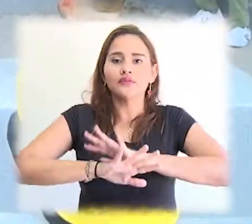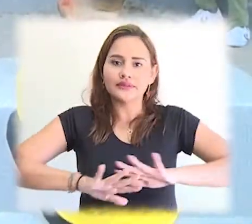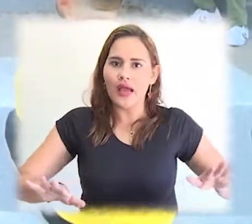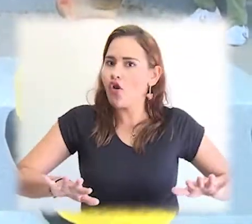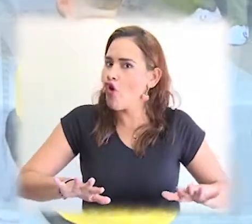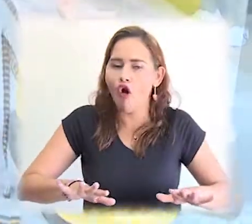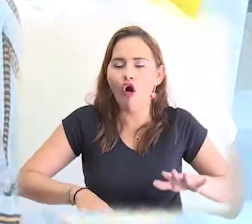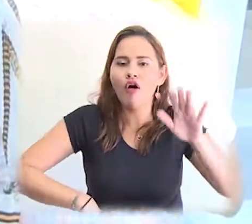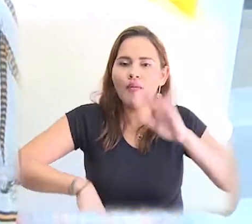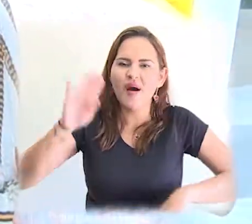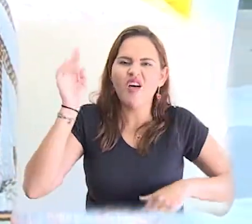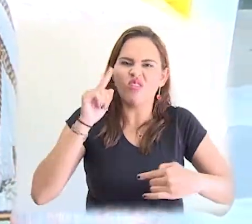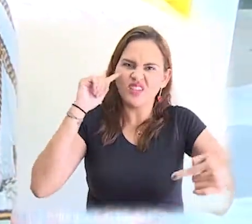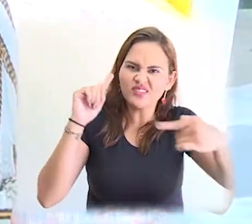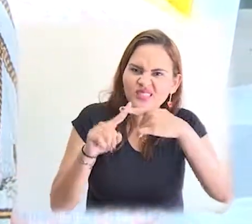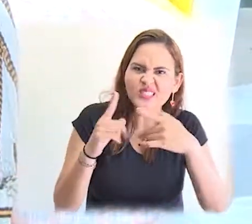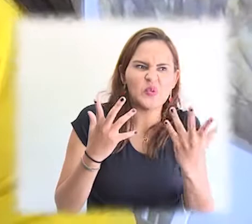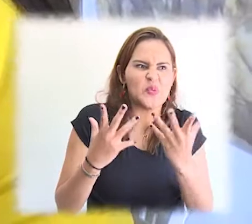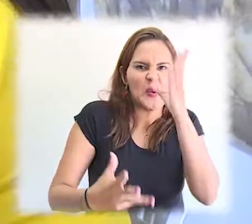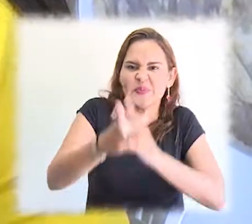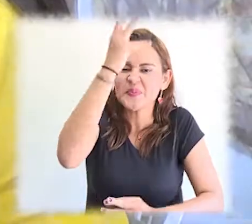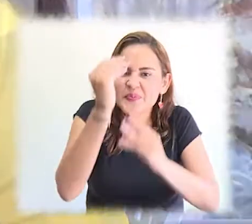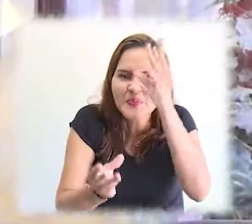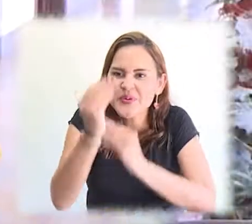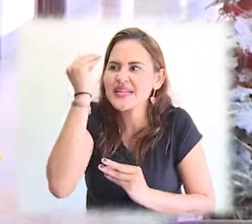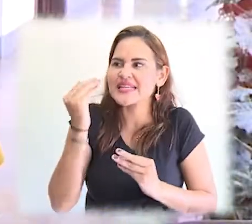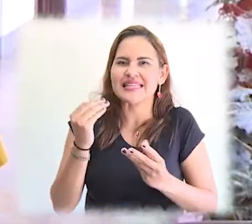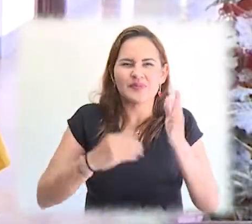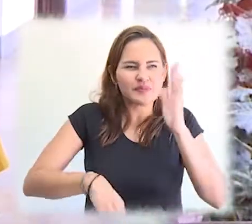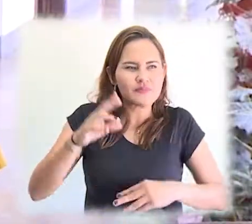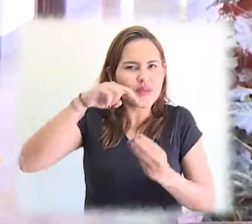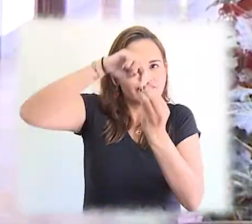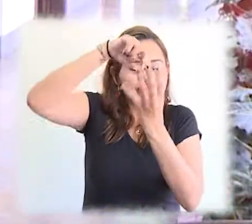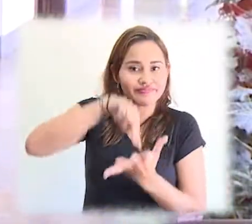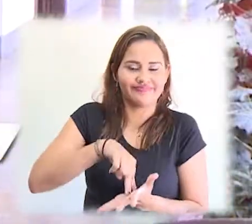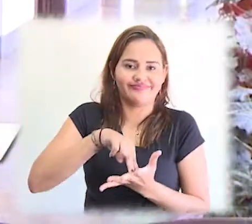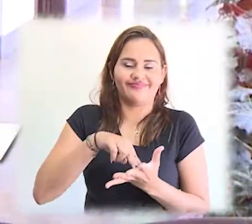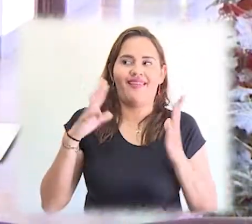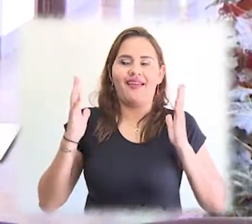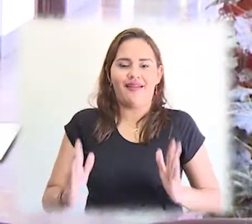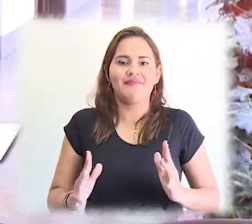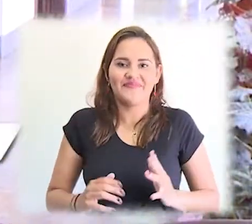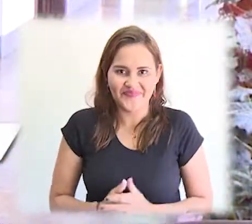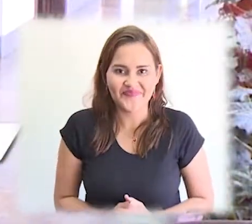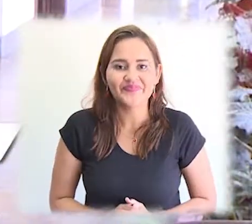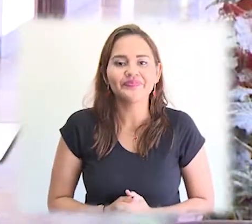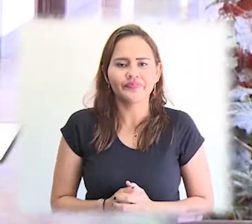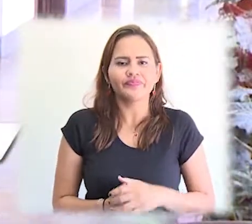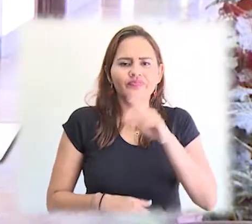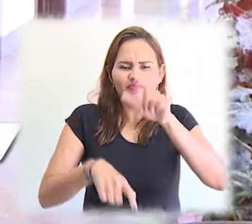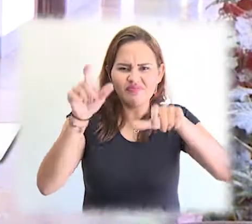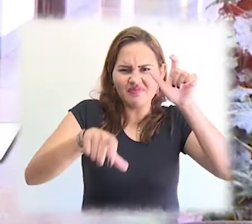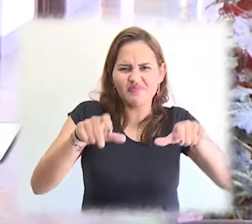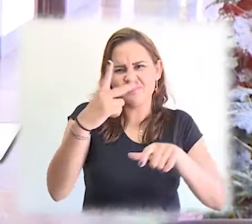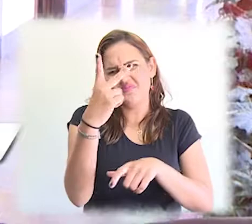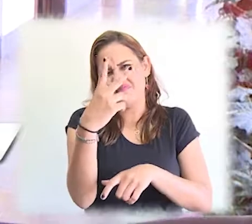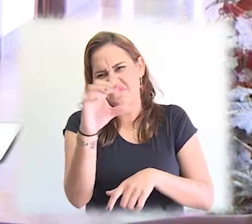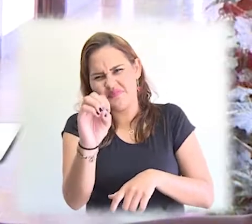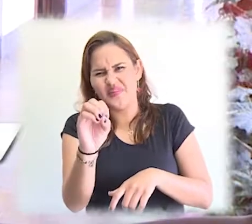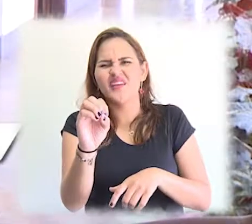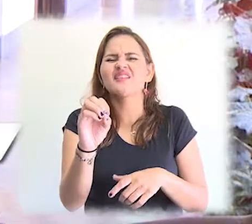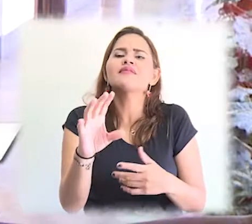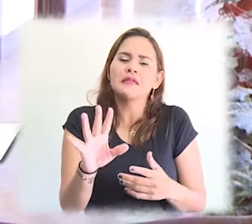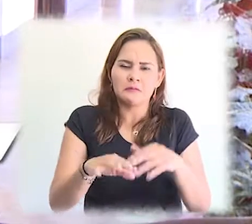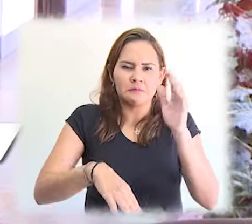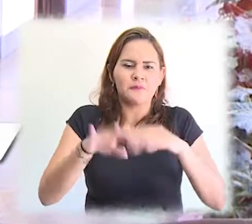en las novelas de Gabriel García Márquez. Productos que estén conectados con las historias locales, con las comunidades locales y que al final